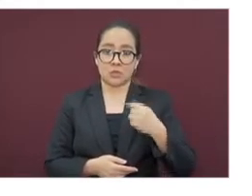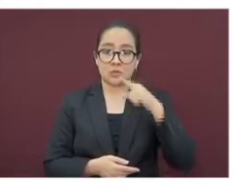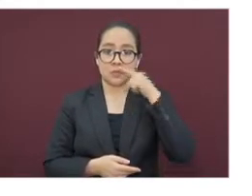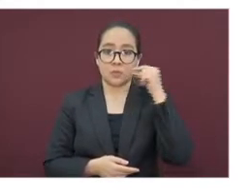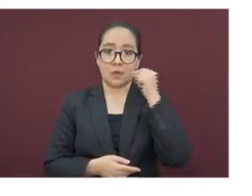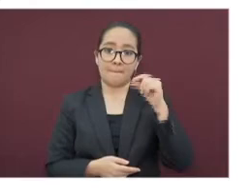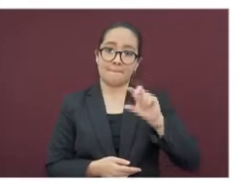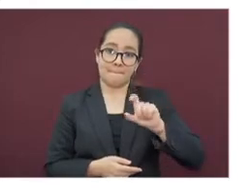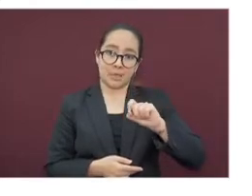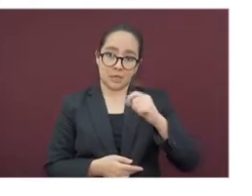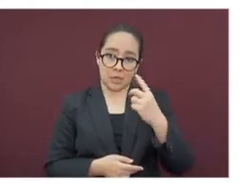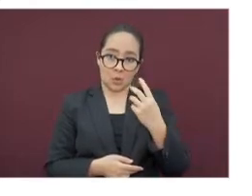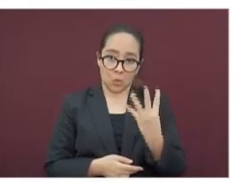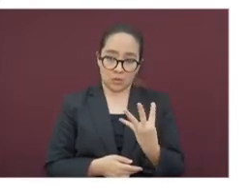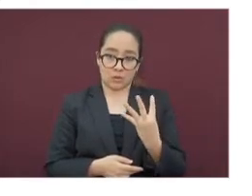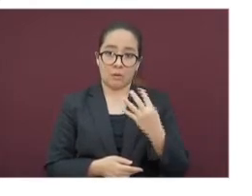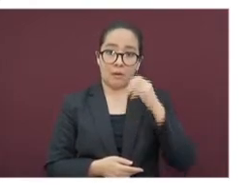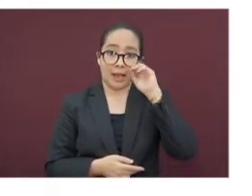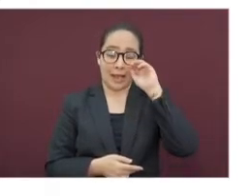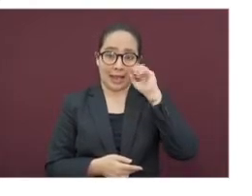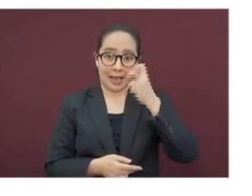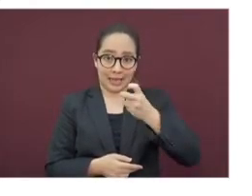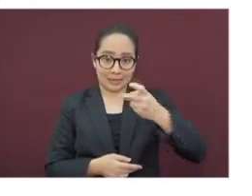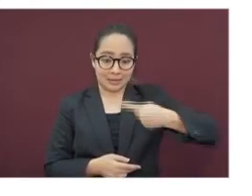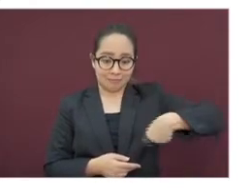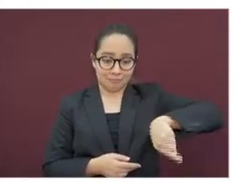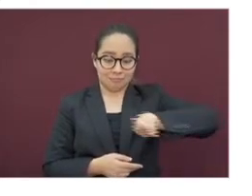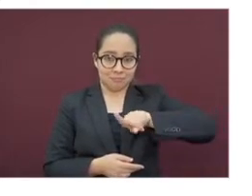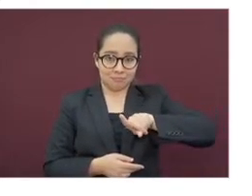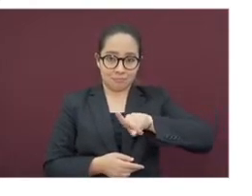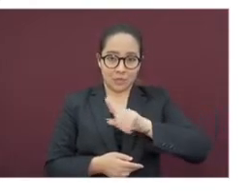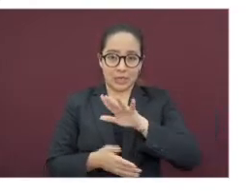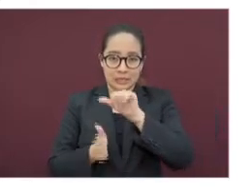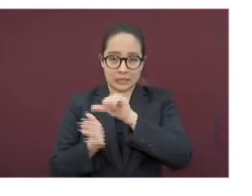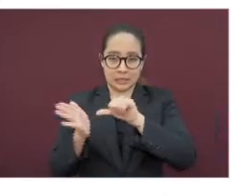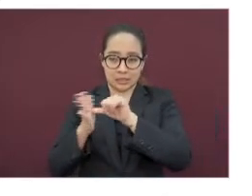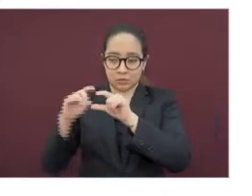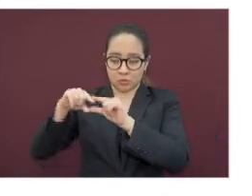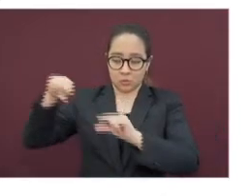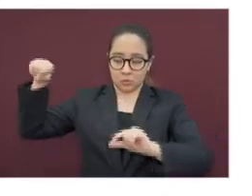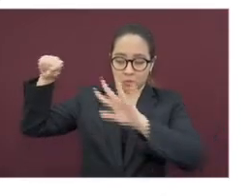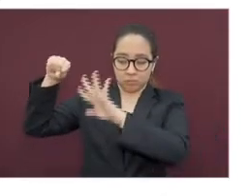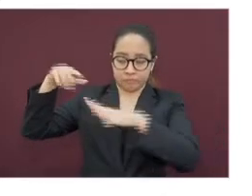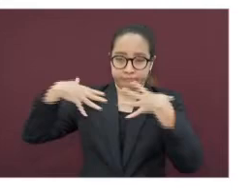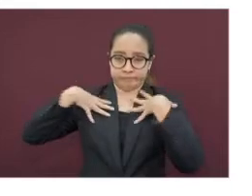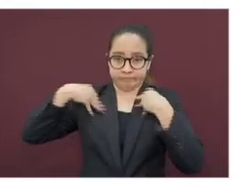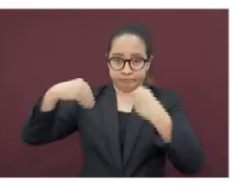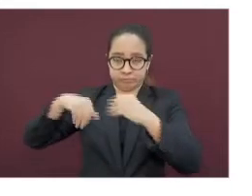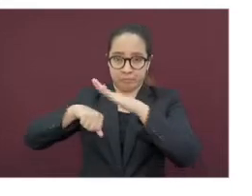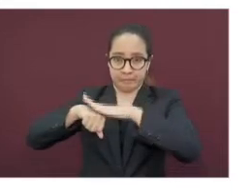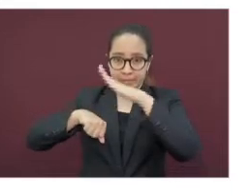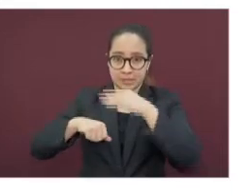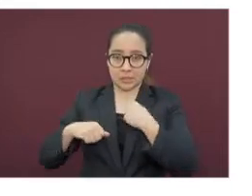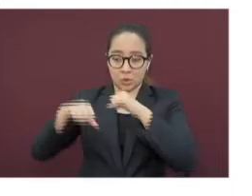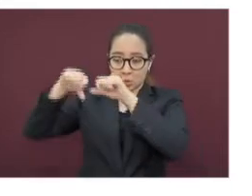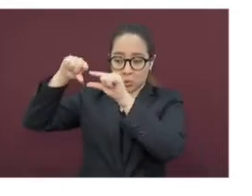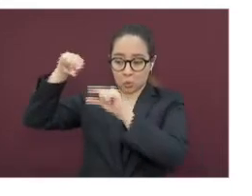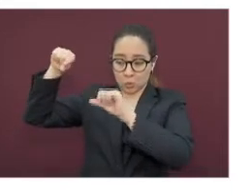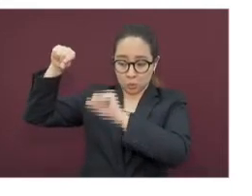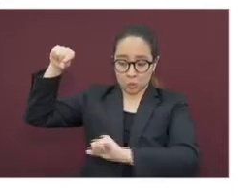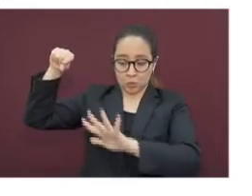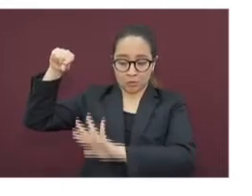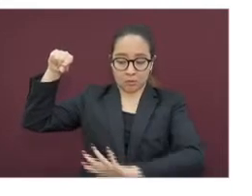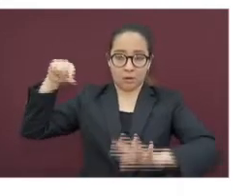veinticuatro, representan la mayor transmisión en esta zona. Hacia el sur, en marrón, la cabecera